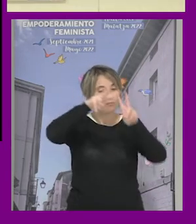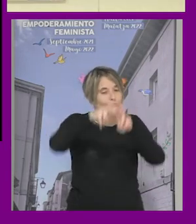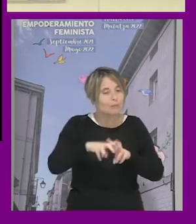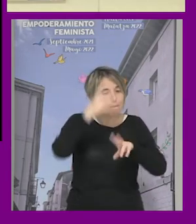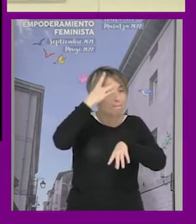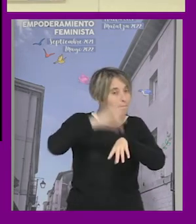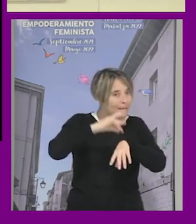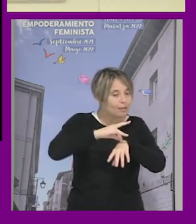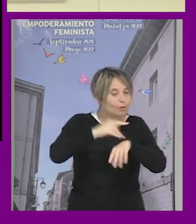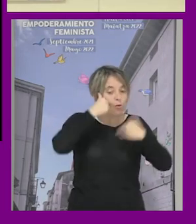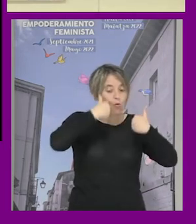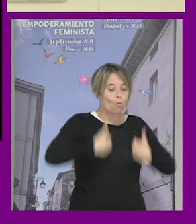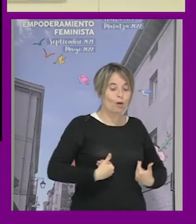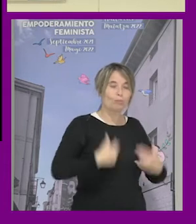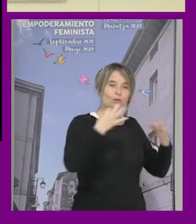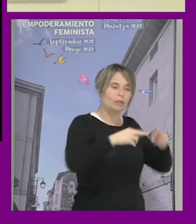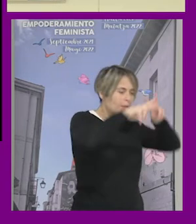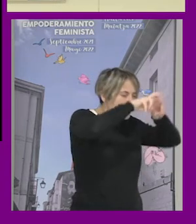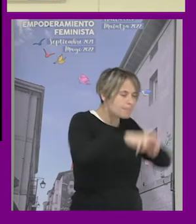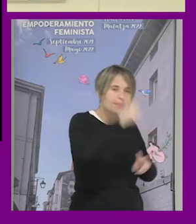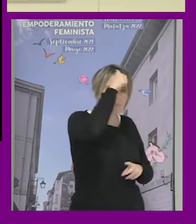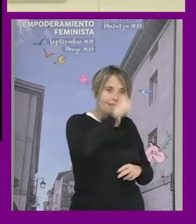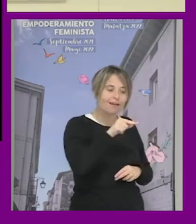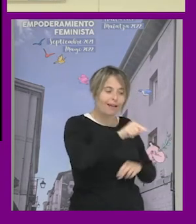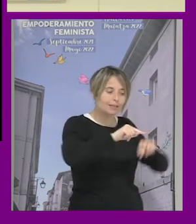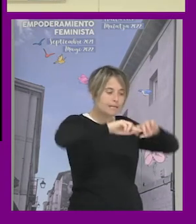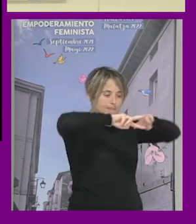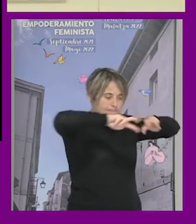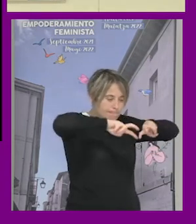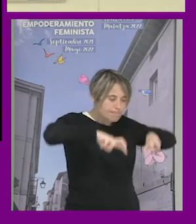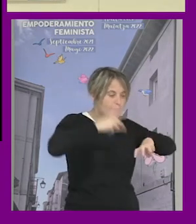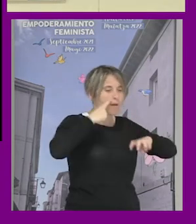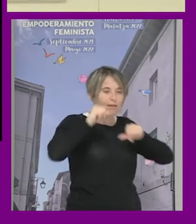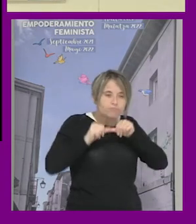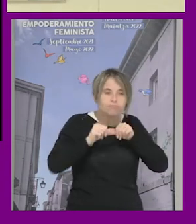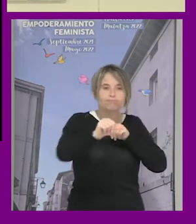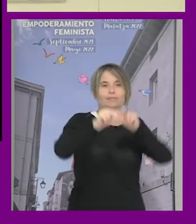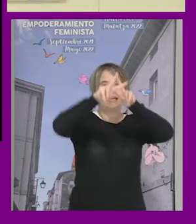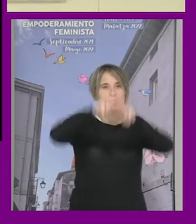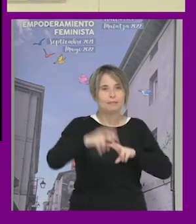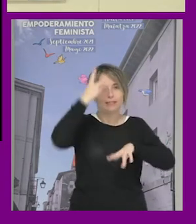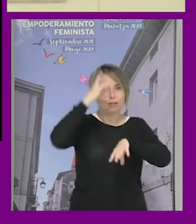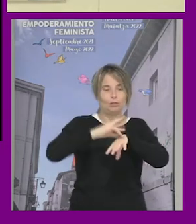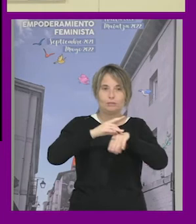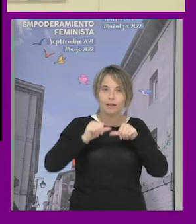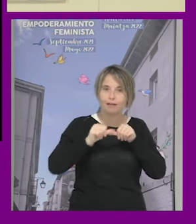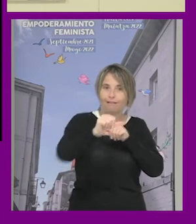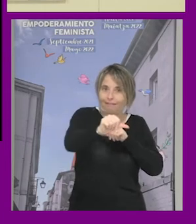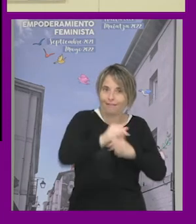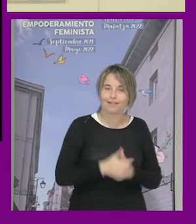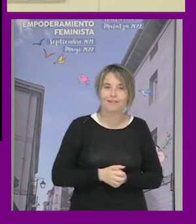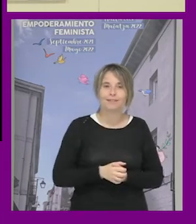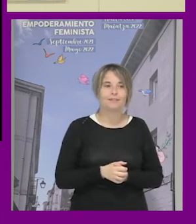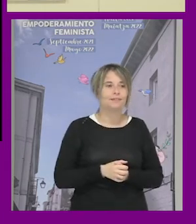utilizándose el cuerpo macho como elemento de punto de partida para hacer investigaciones médicas vale